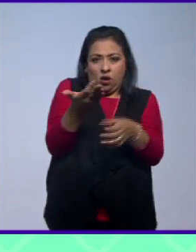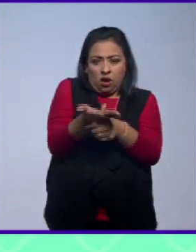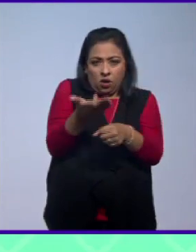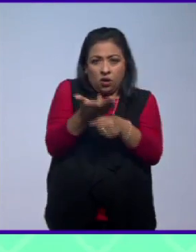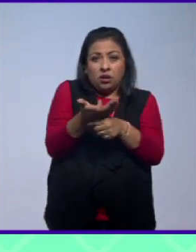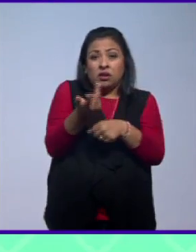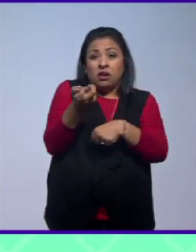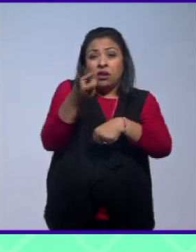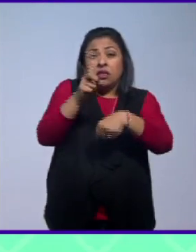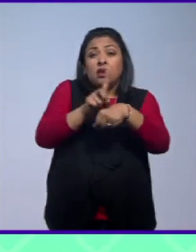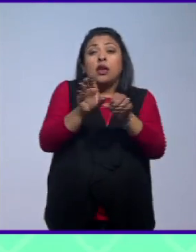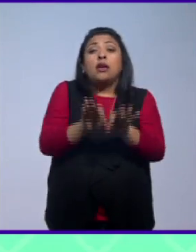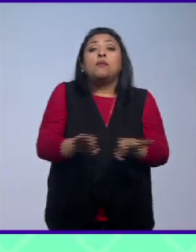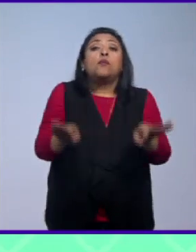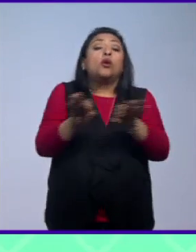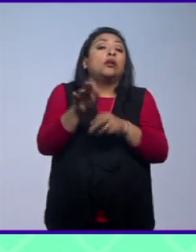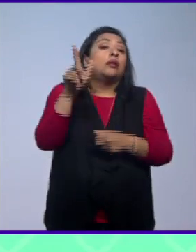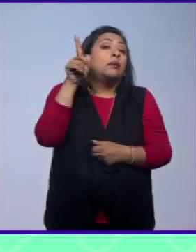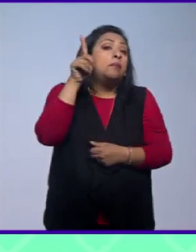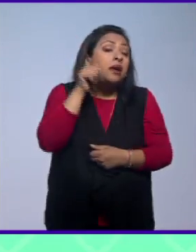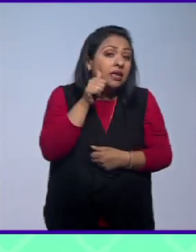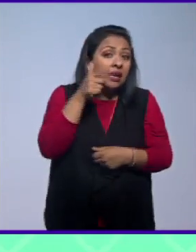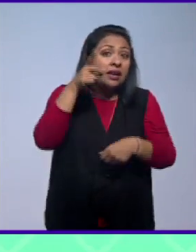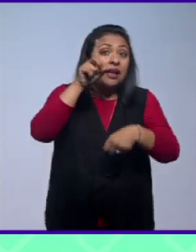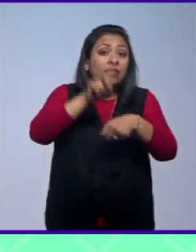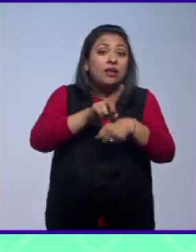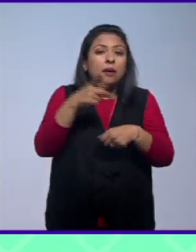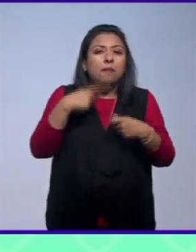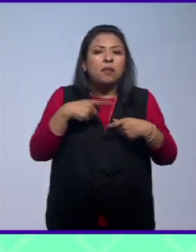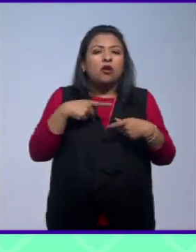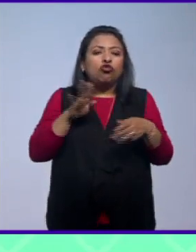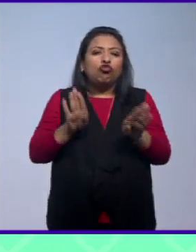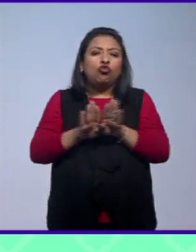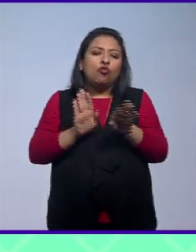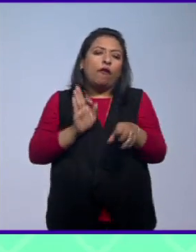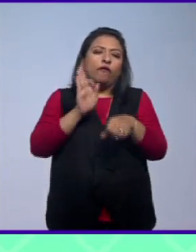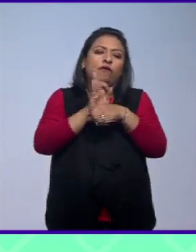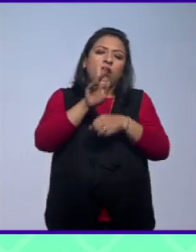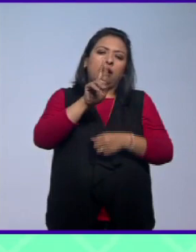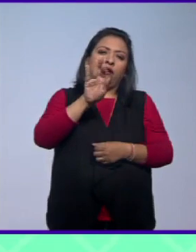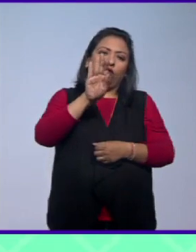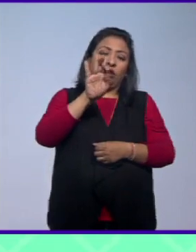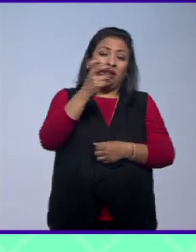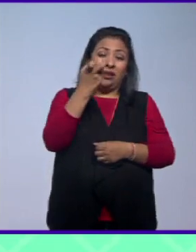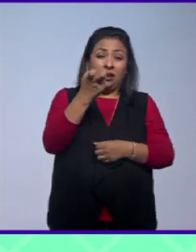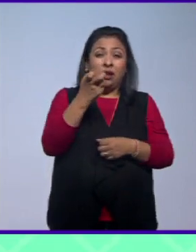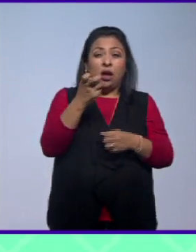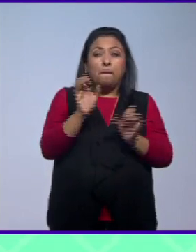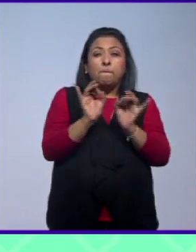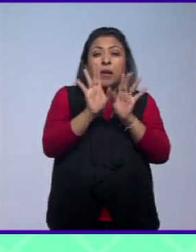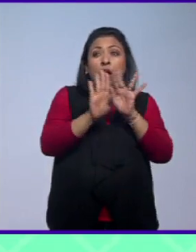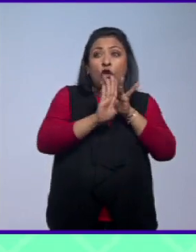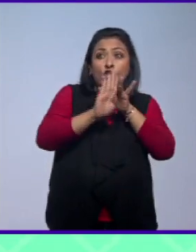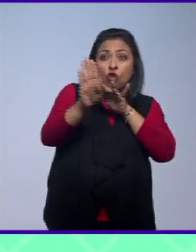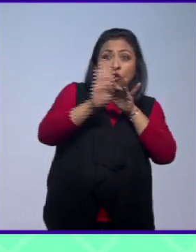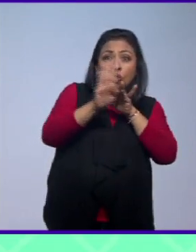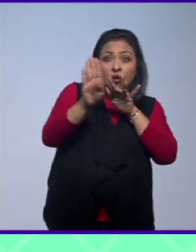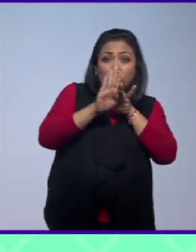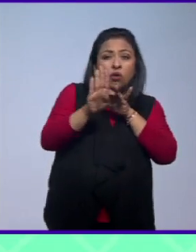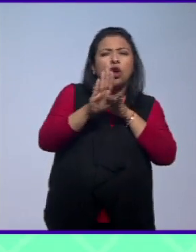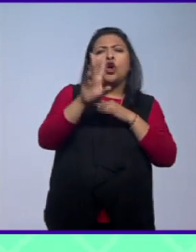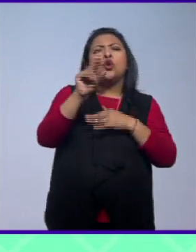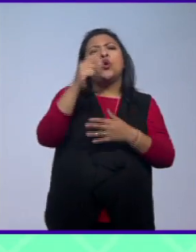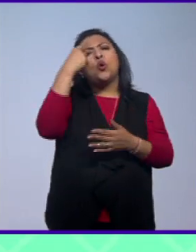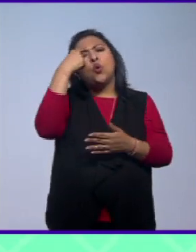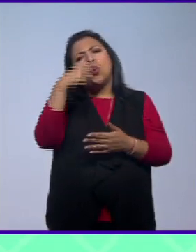en un día tan importante mañana es el día de los refugiados hay que recordar que estos fenómenos migrantes no solo son